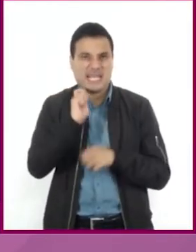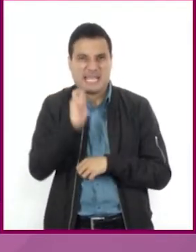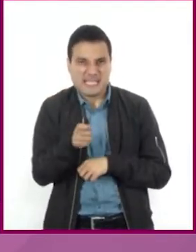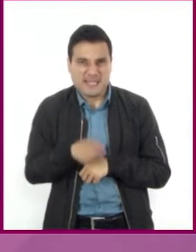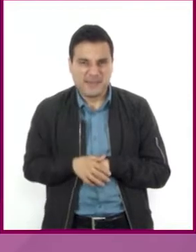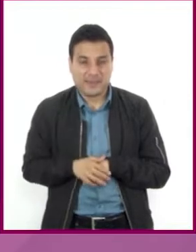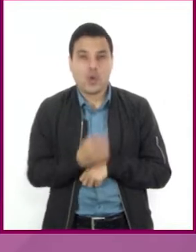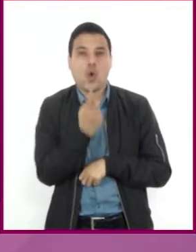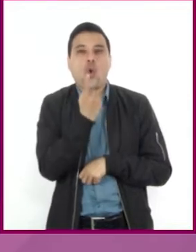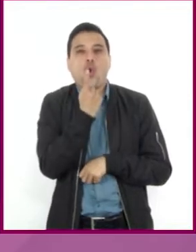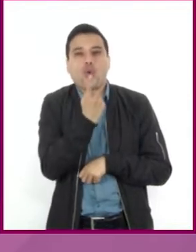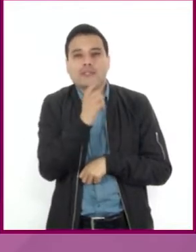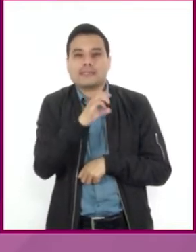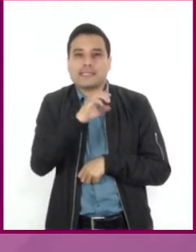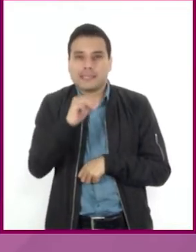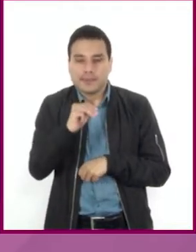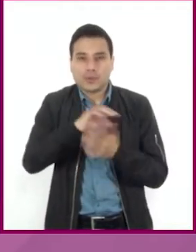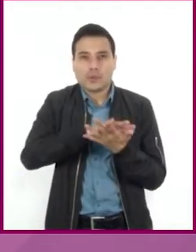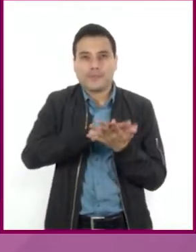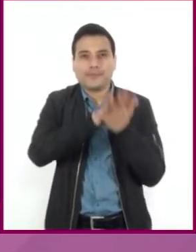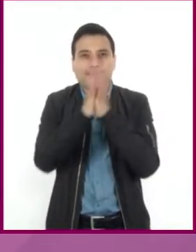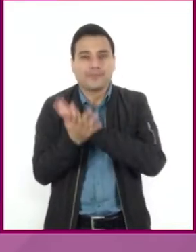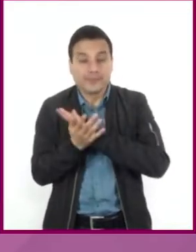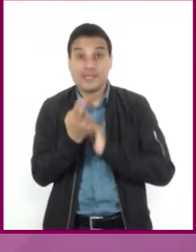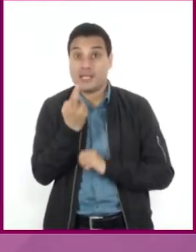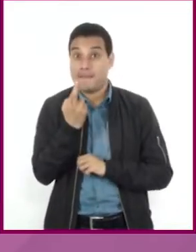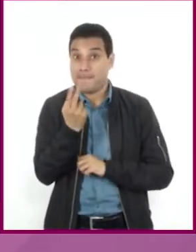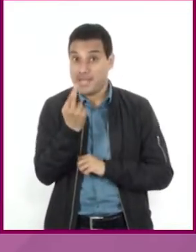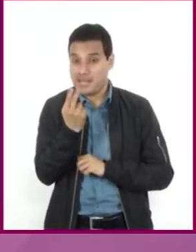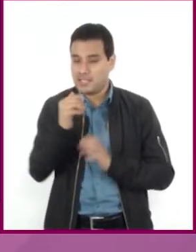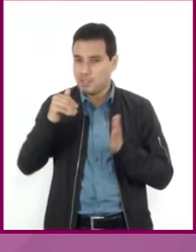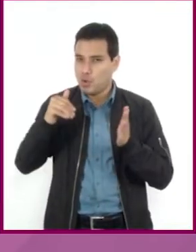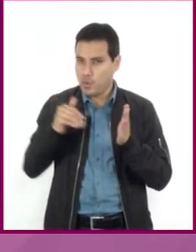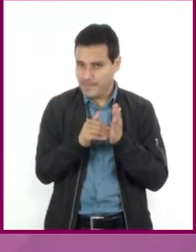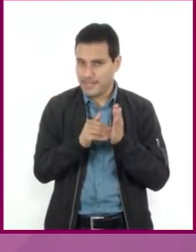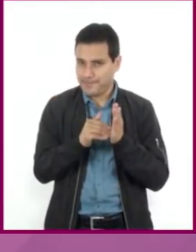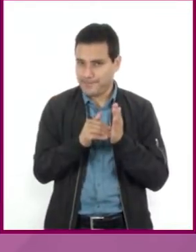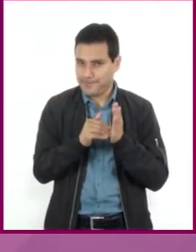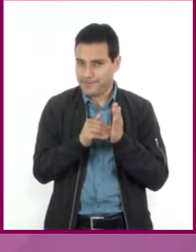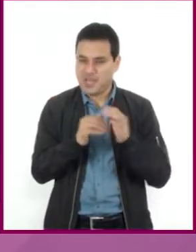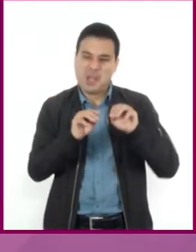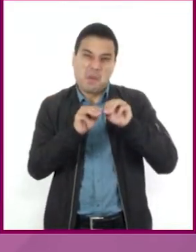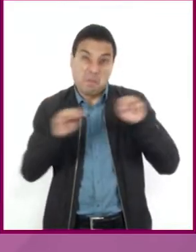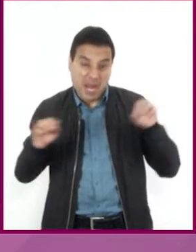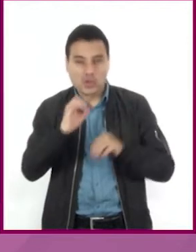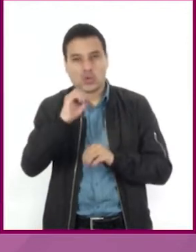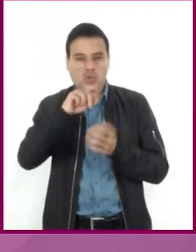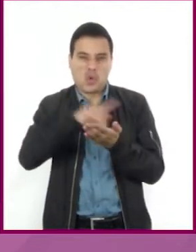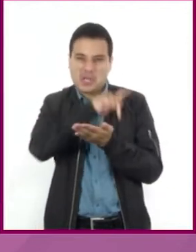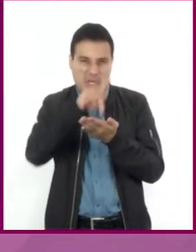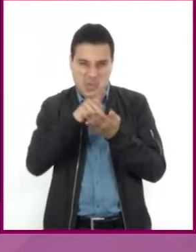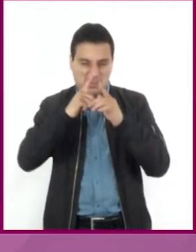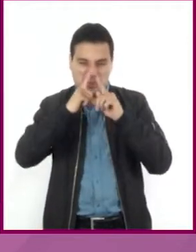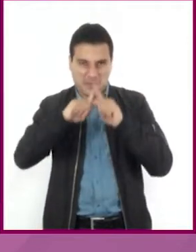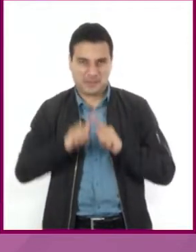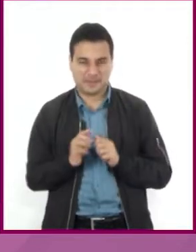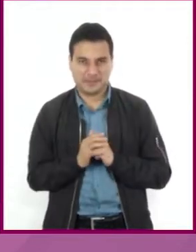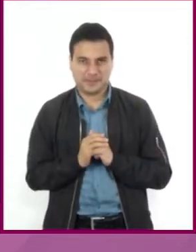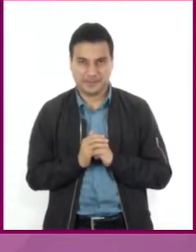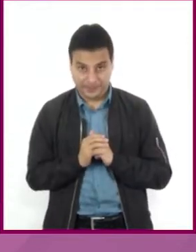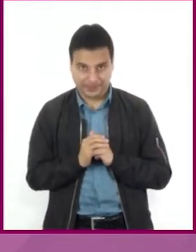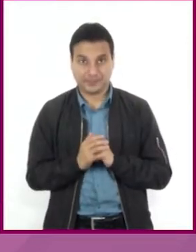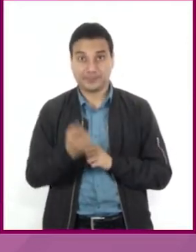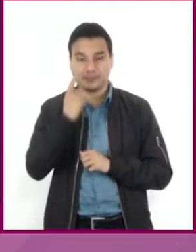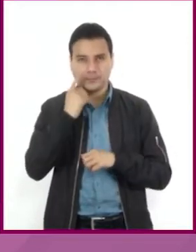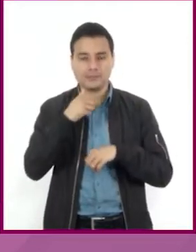unidad cualquiera en el mapa representa 25.000 de esas mismas unidades en la realidad. El primer